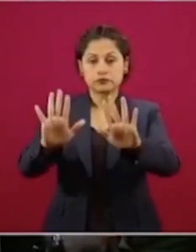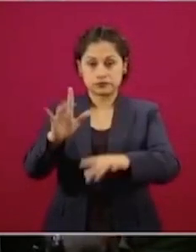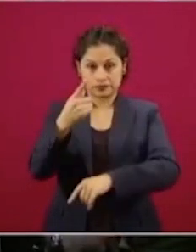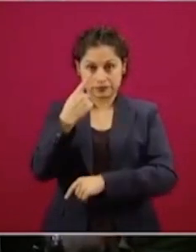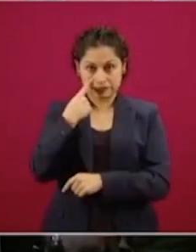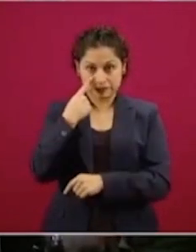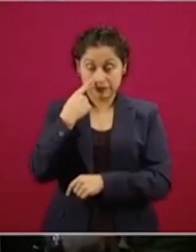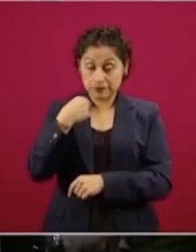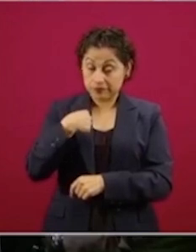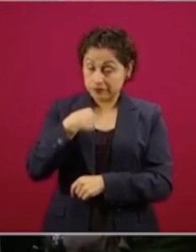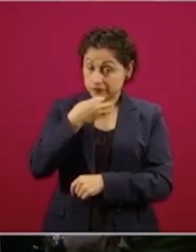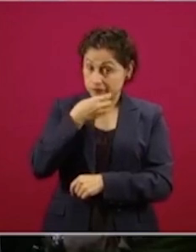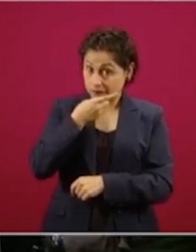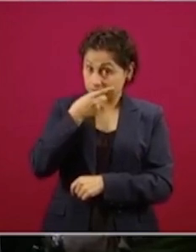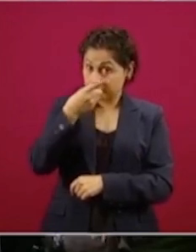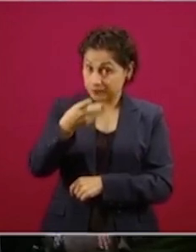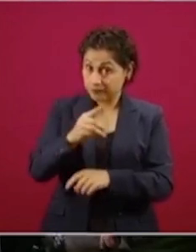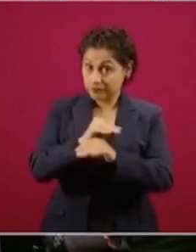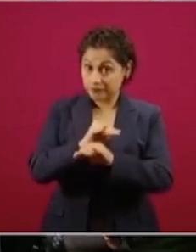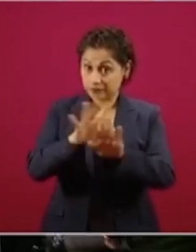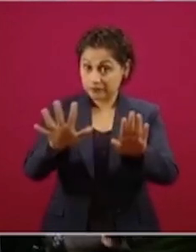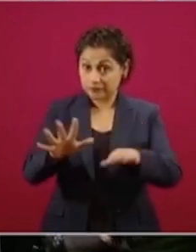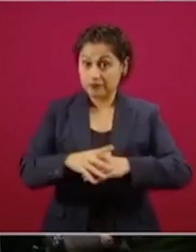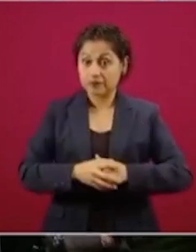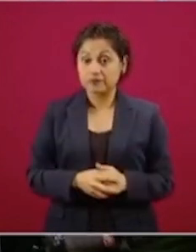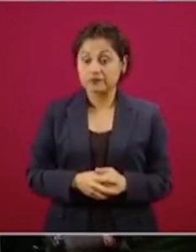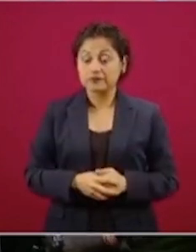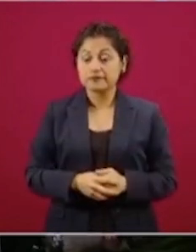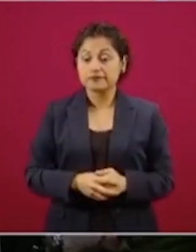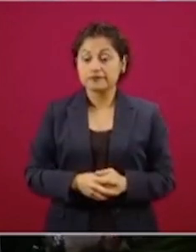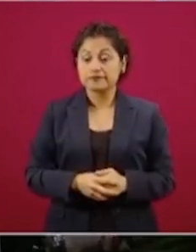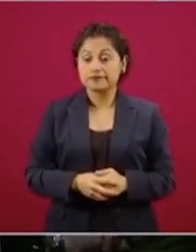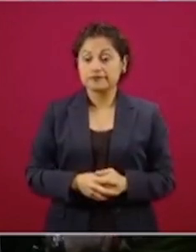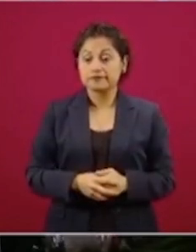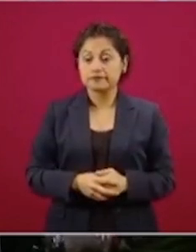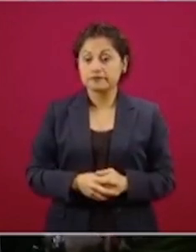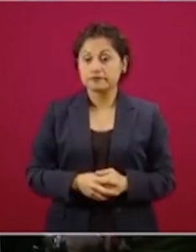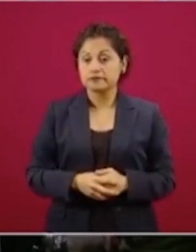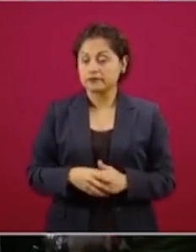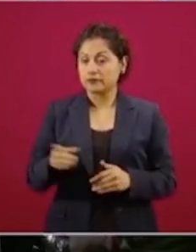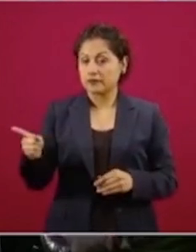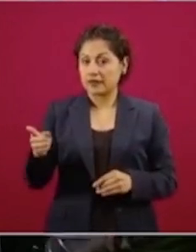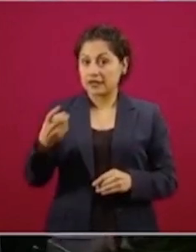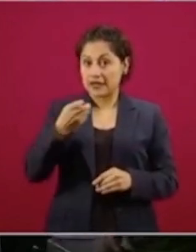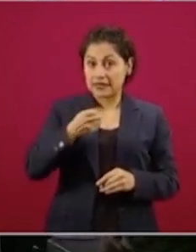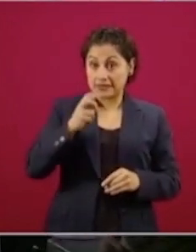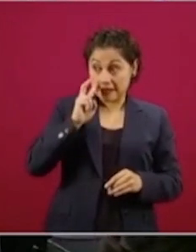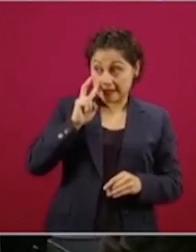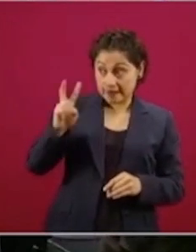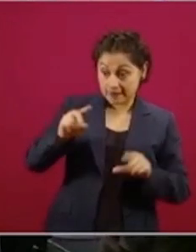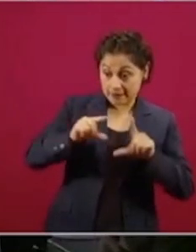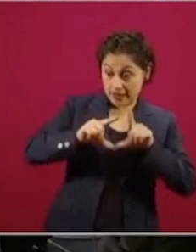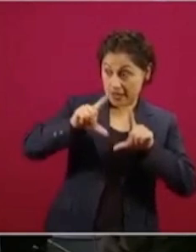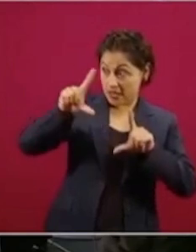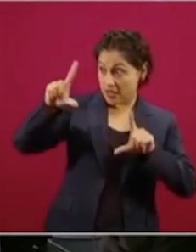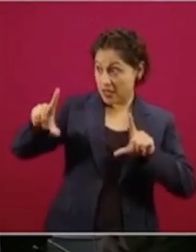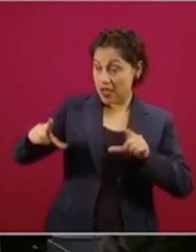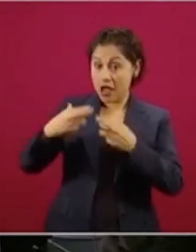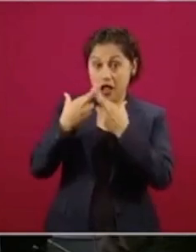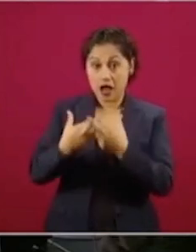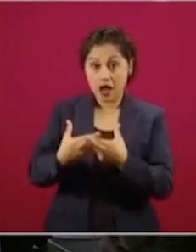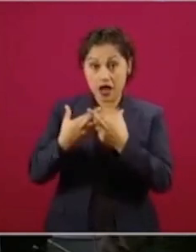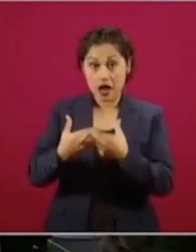que para tener esta disponibilidad de camas hemos trabajado